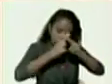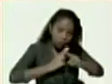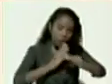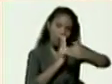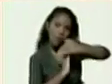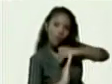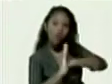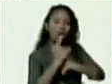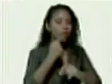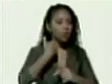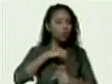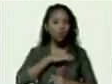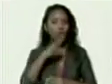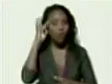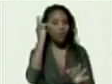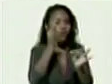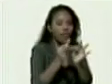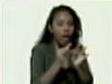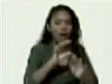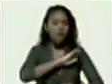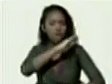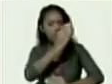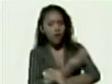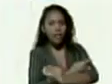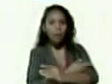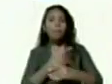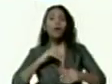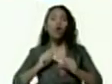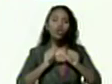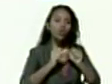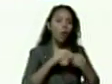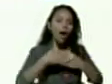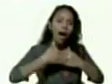con mucha fe y mucha fortaleza para seguir avanzando